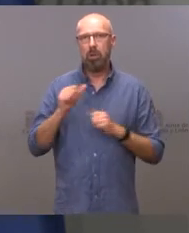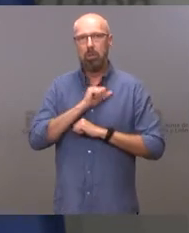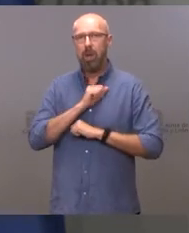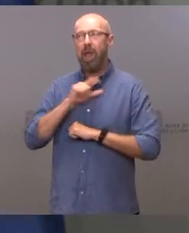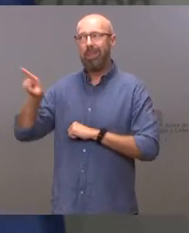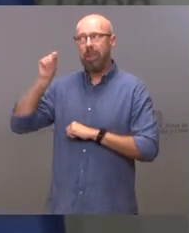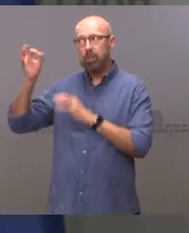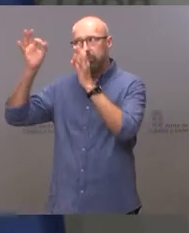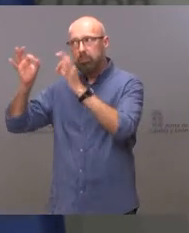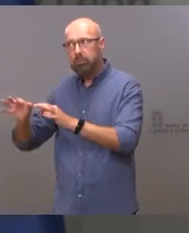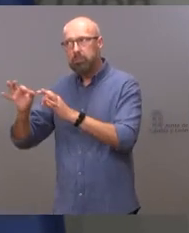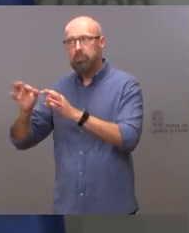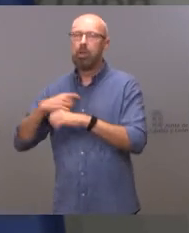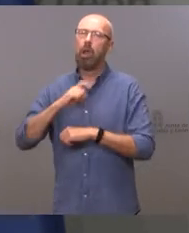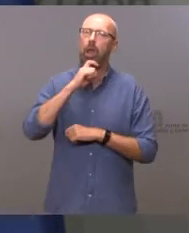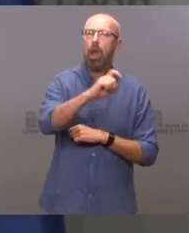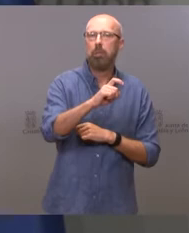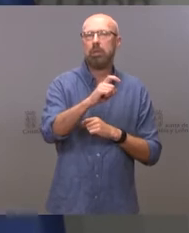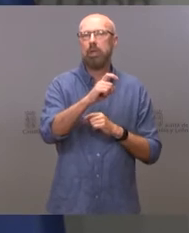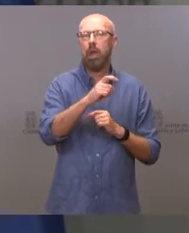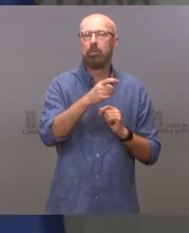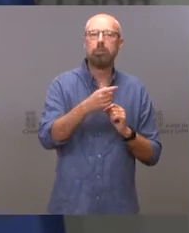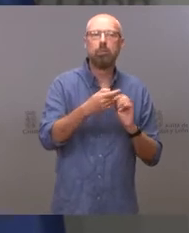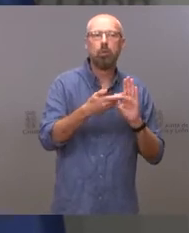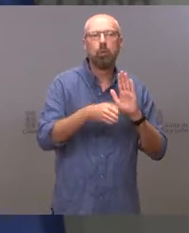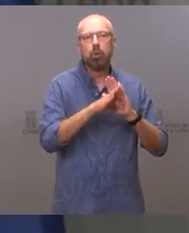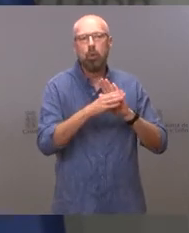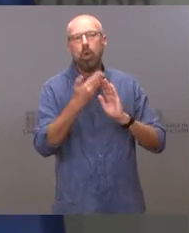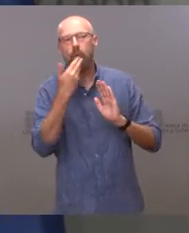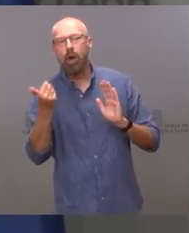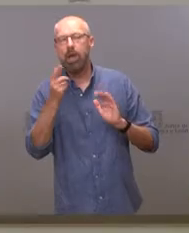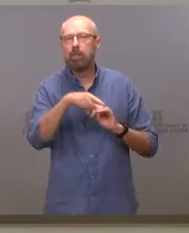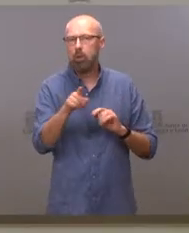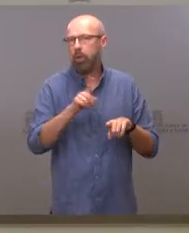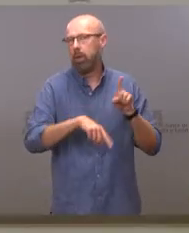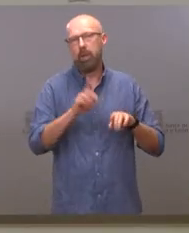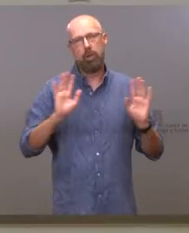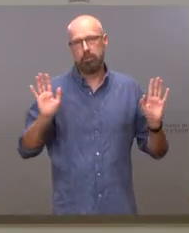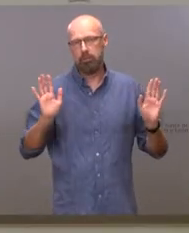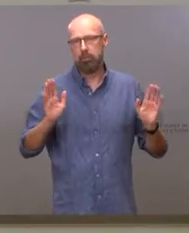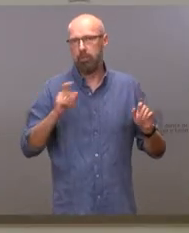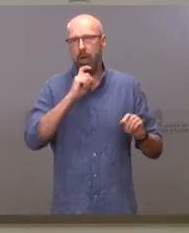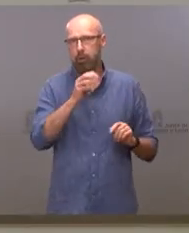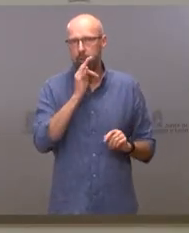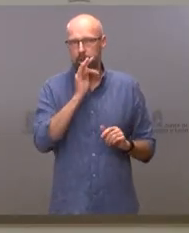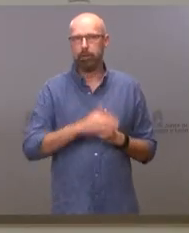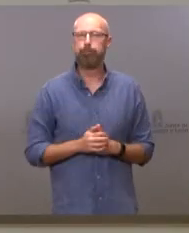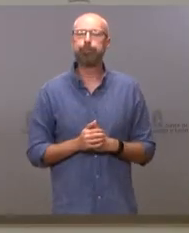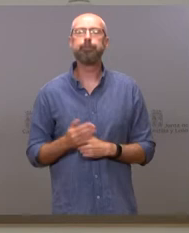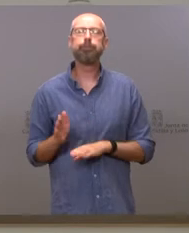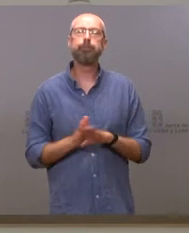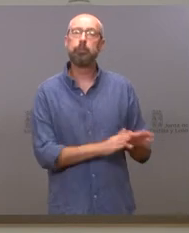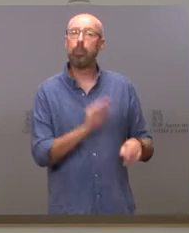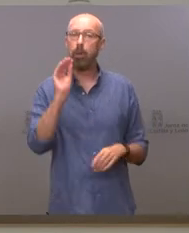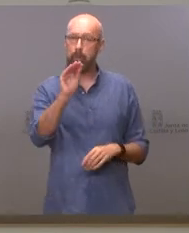anunciar una postura definitiva por nuestra parte. Sí, buenos días. Yo le quería preguntar, con estas